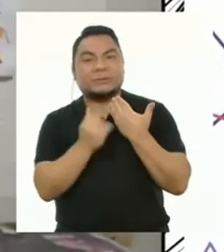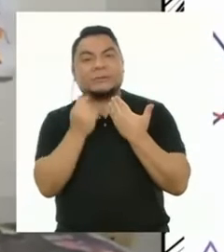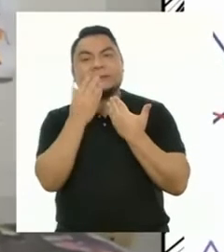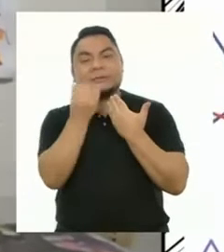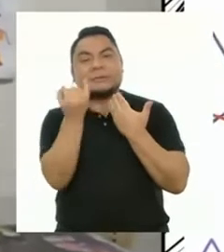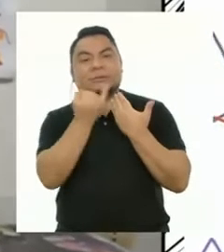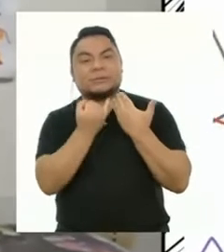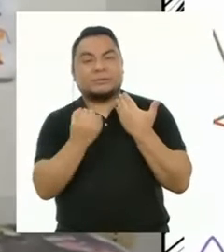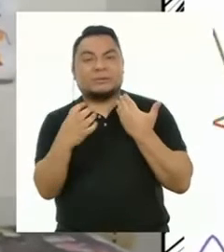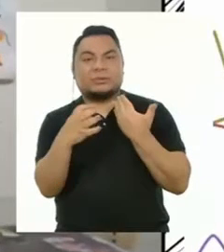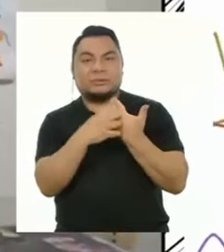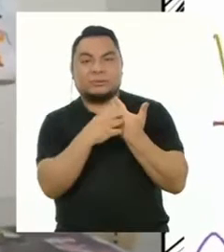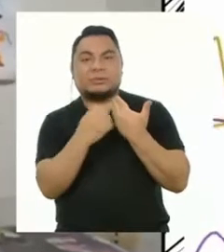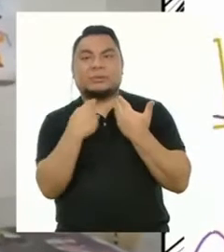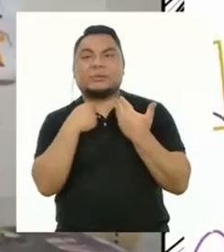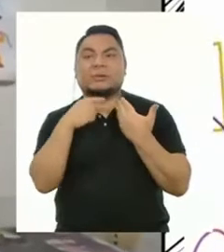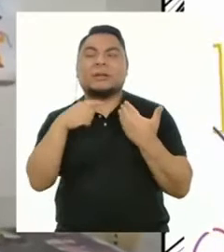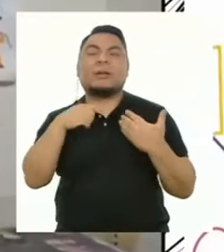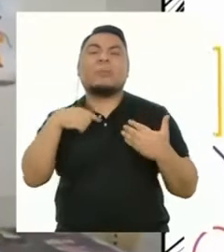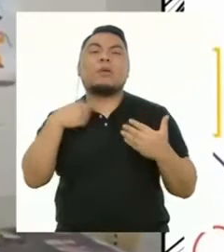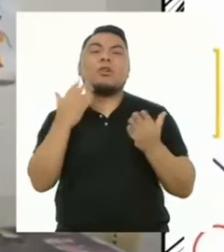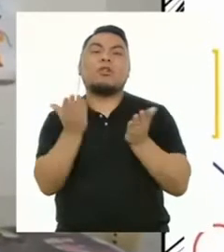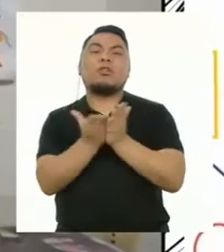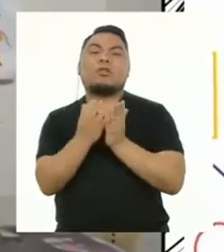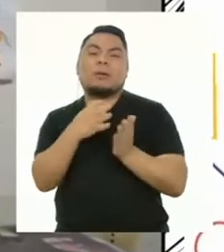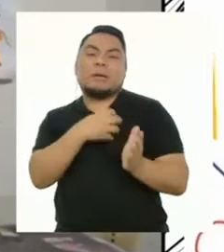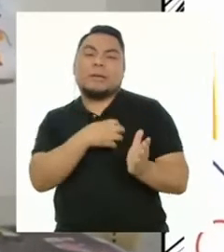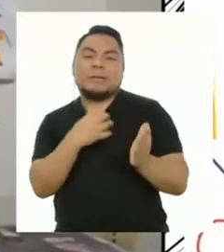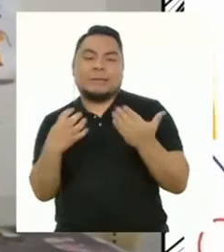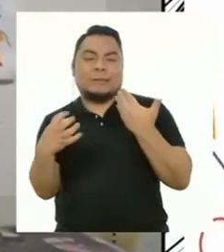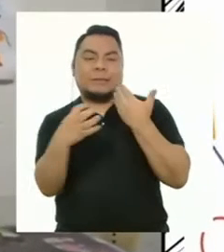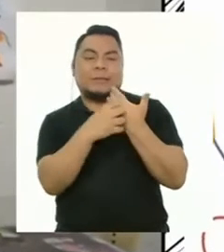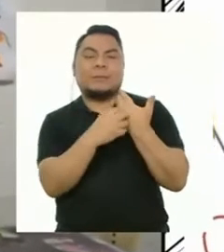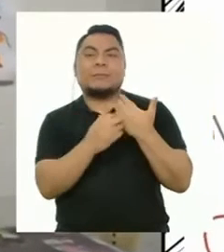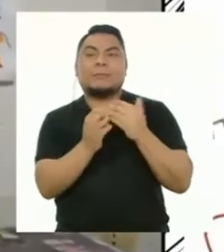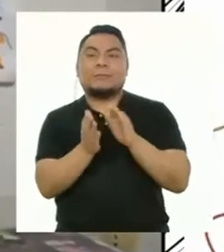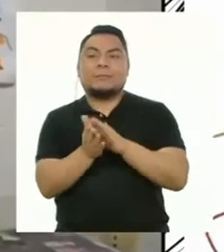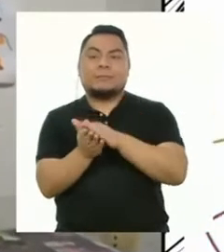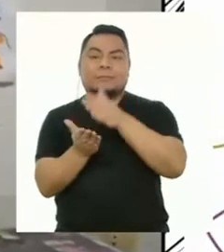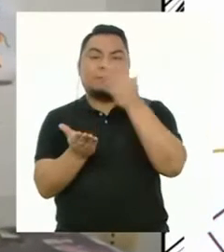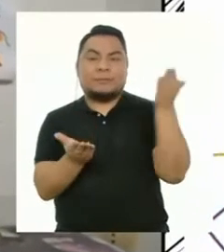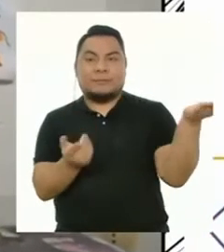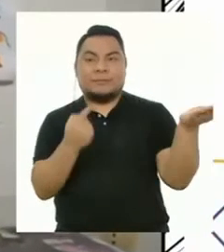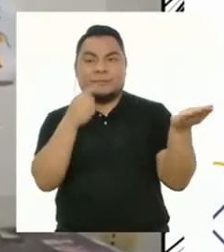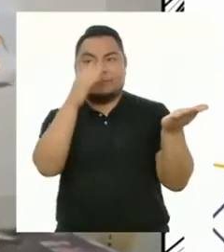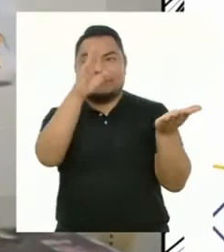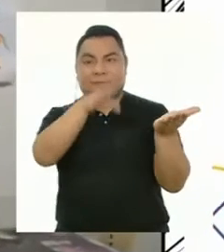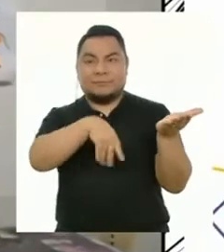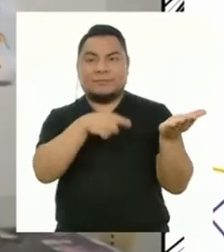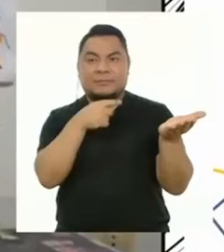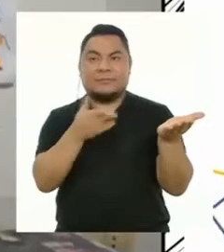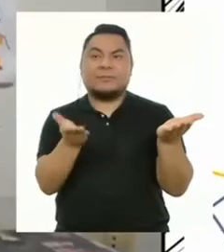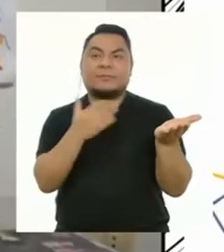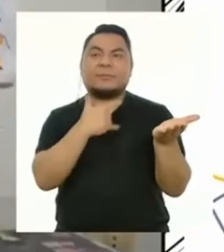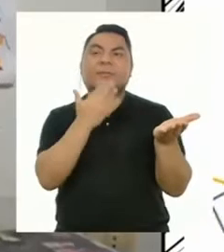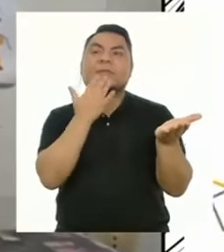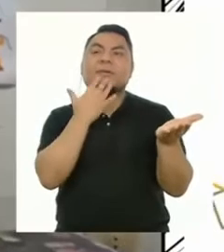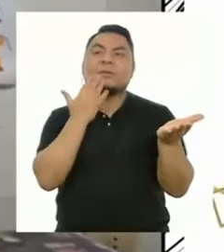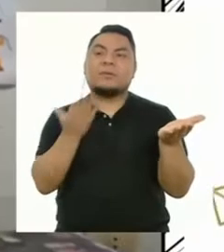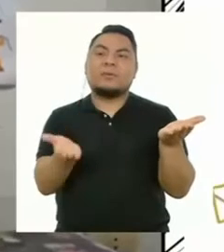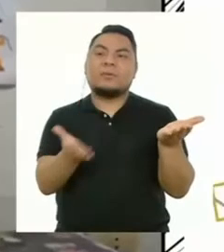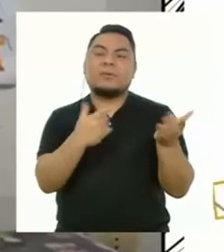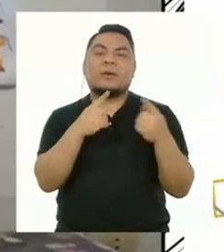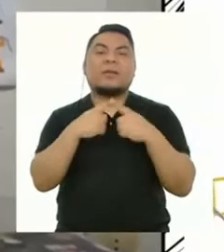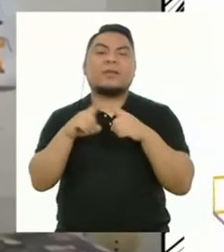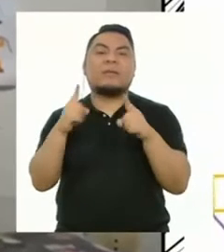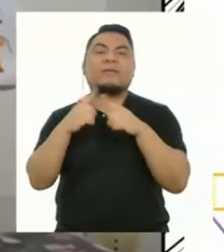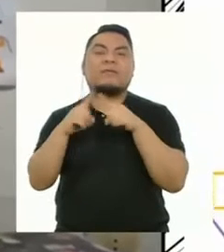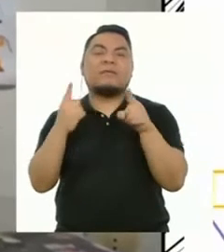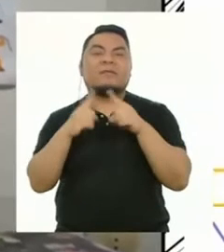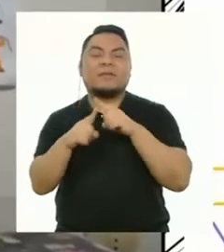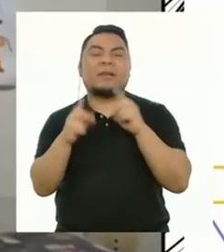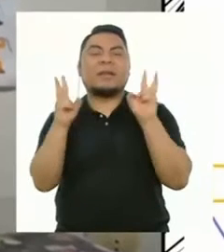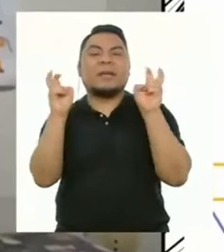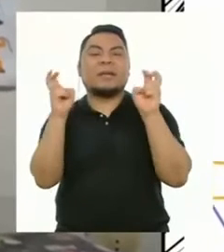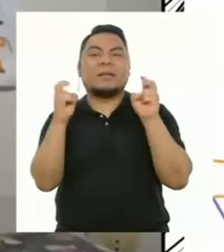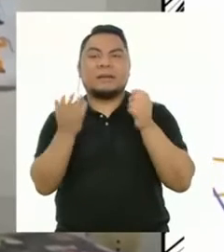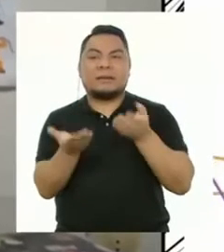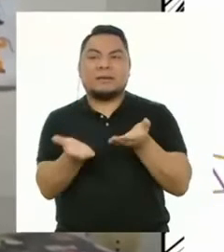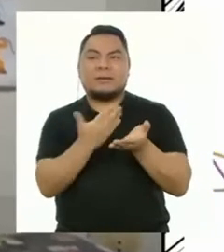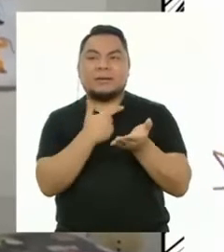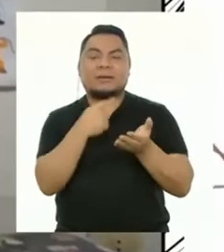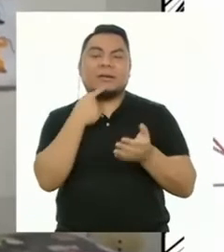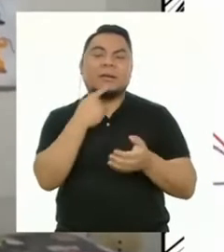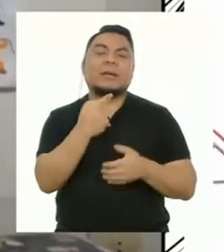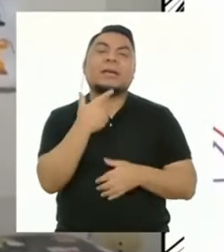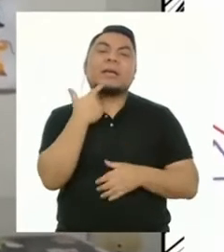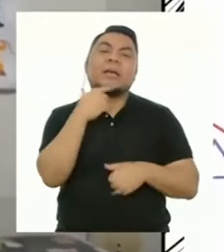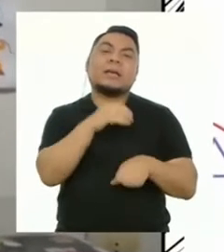insignia de mi colegio. Ya acá adentro está la portada general y las portadas de colores de mis diferentes áreas, como por ejemplo,